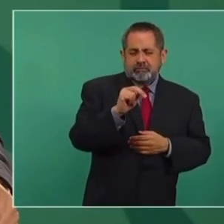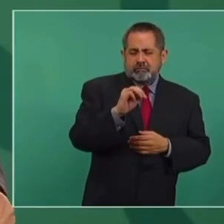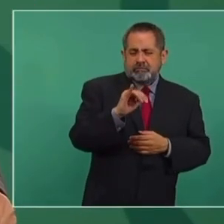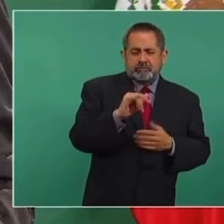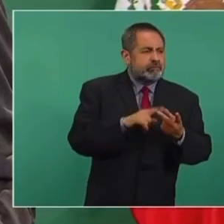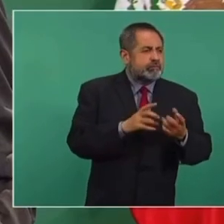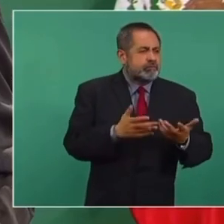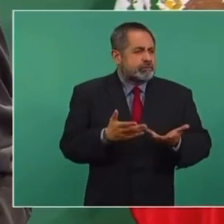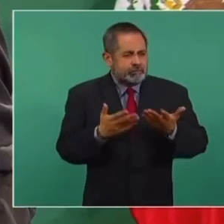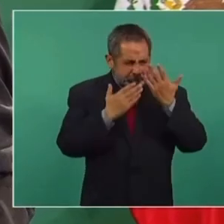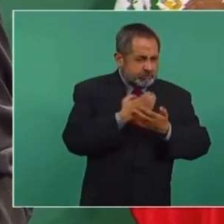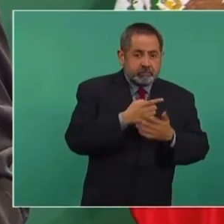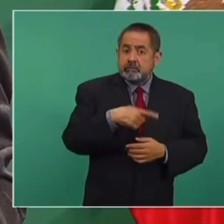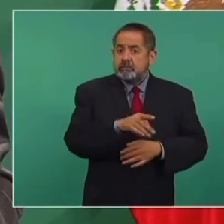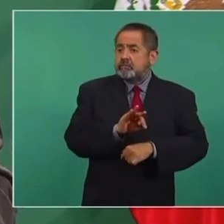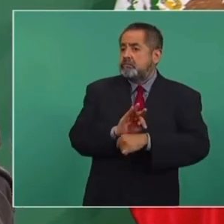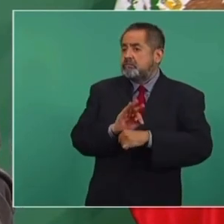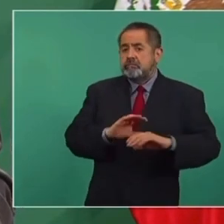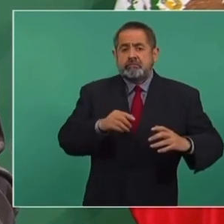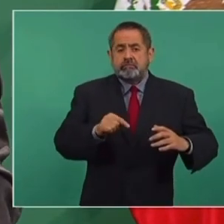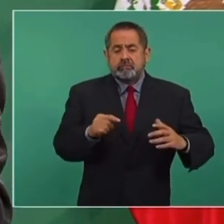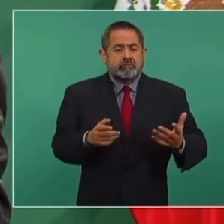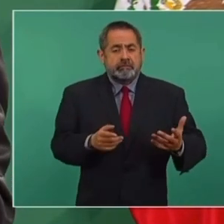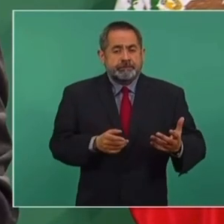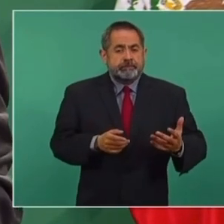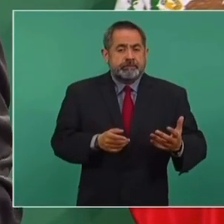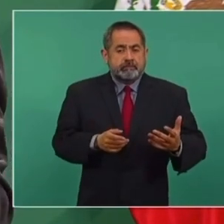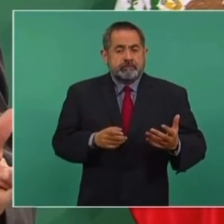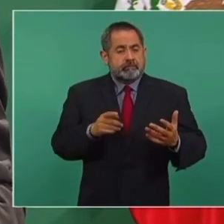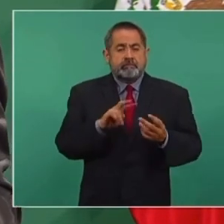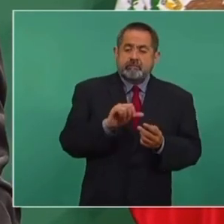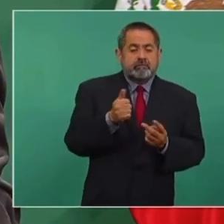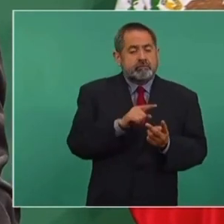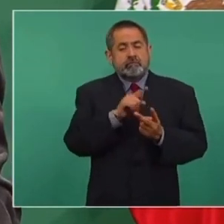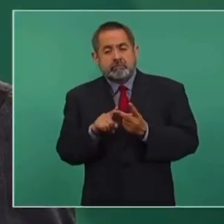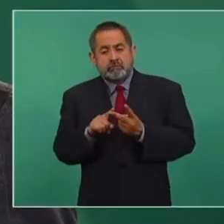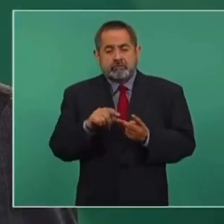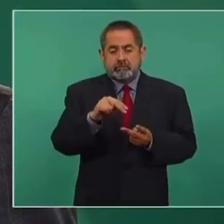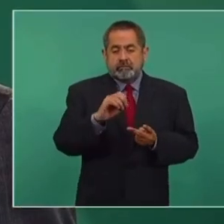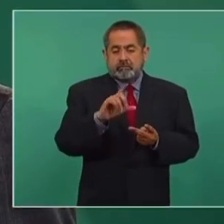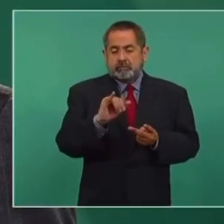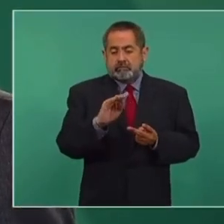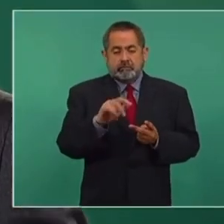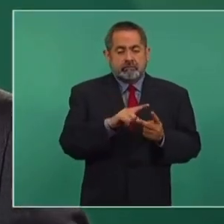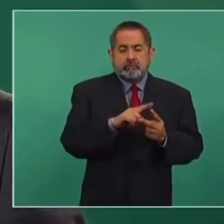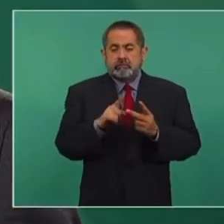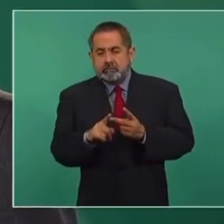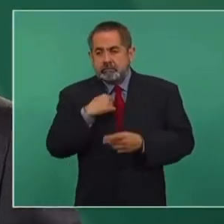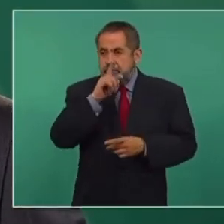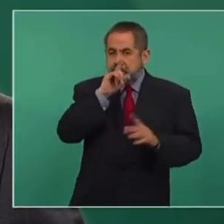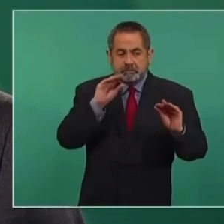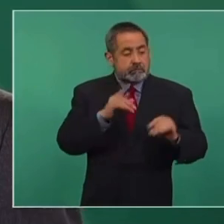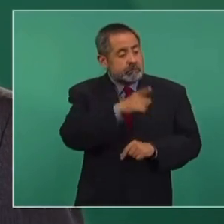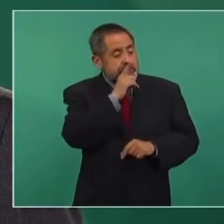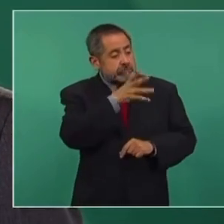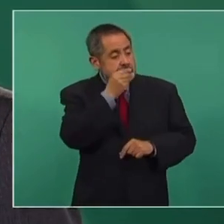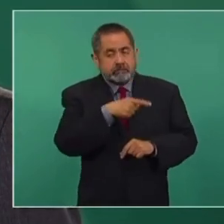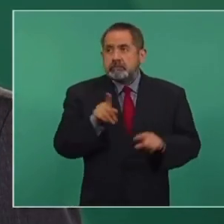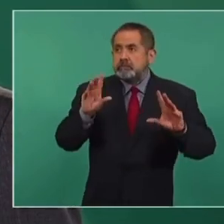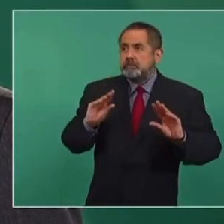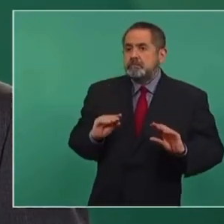defienden un modelo alternativo al neoliberal? Se quedaron callados, lo silenciaron